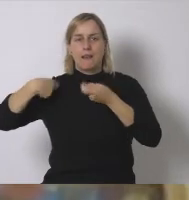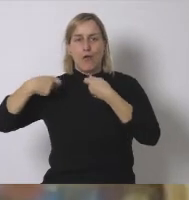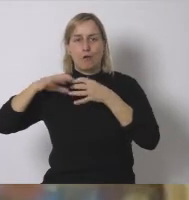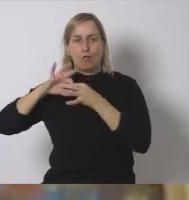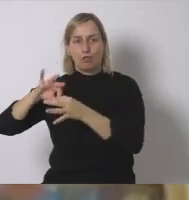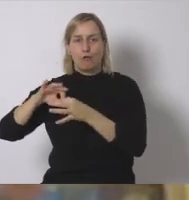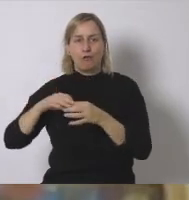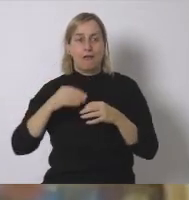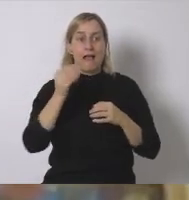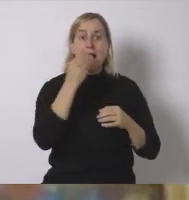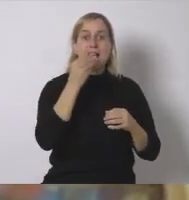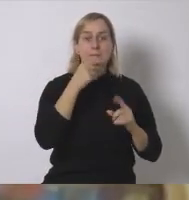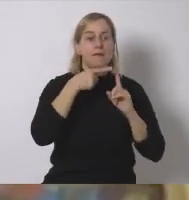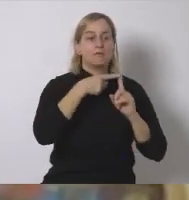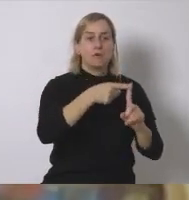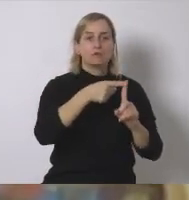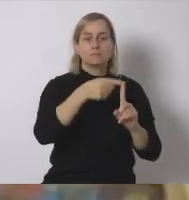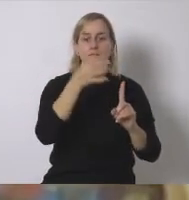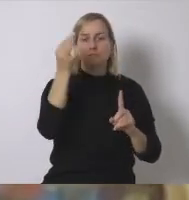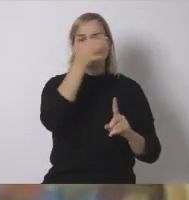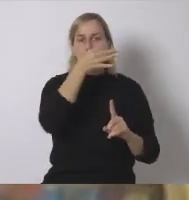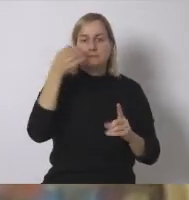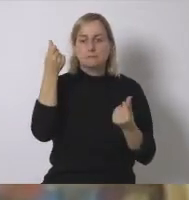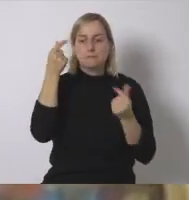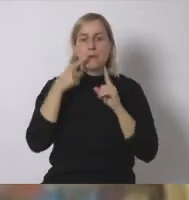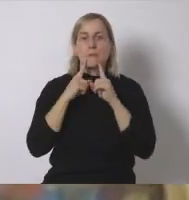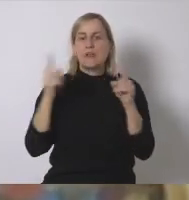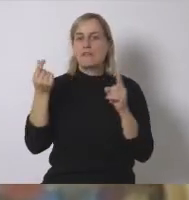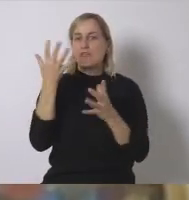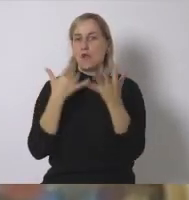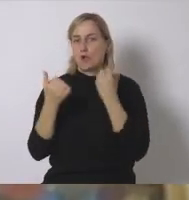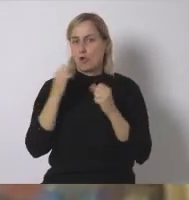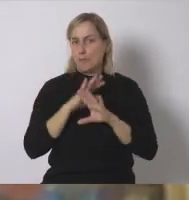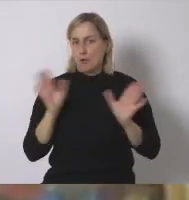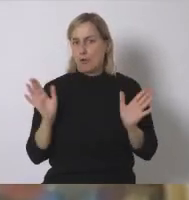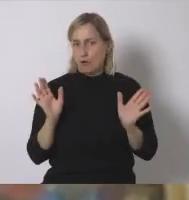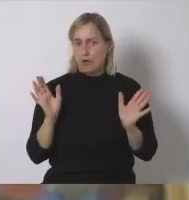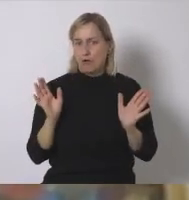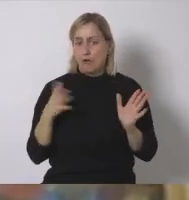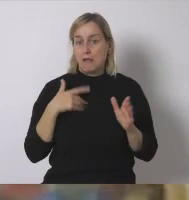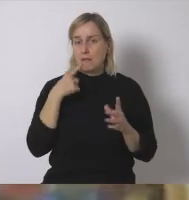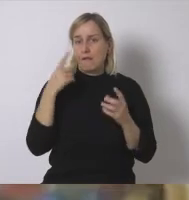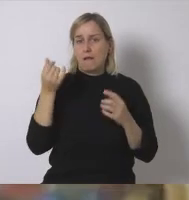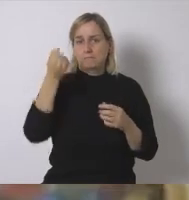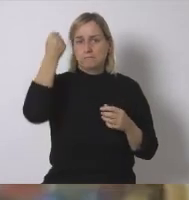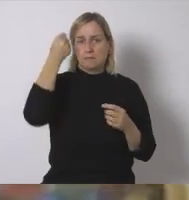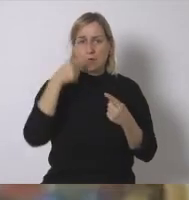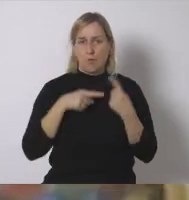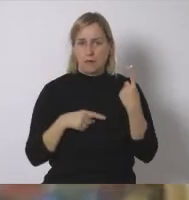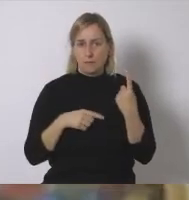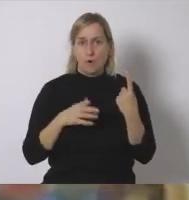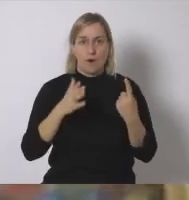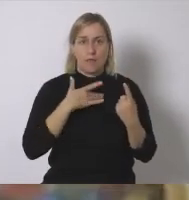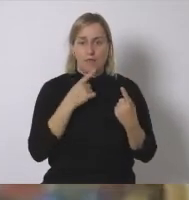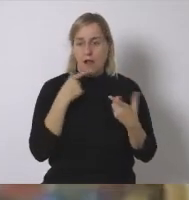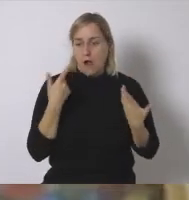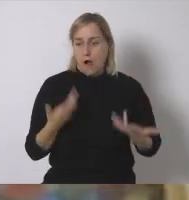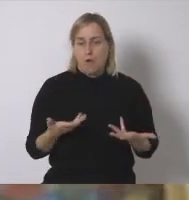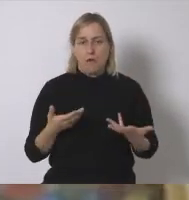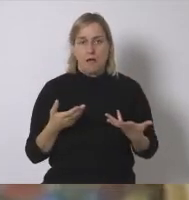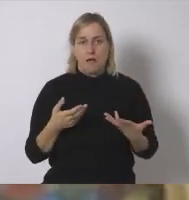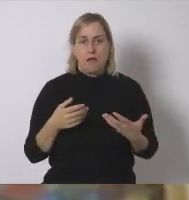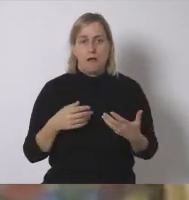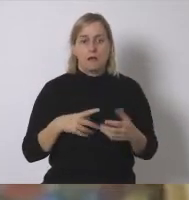simplemente beneficios económicos y por lo tanto beneficios especulativos. Por ejemplo ahora en el medio